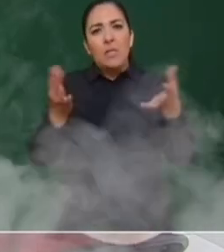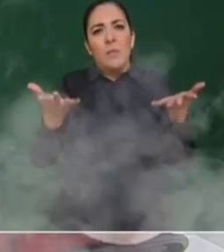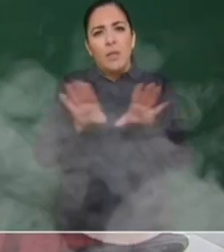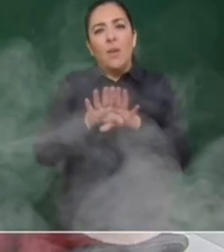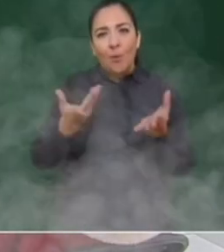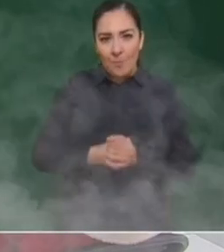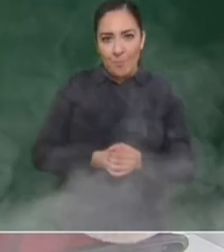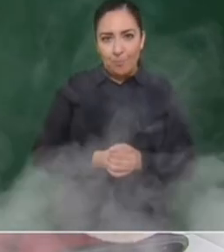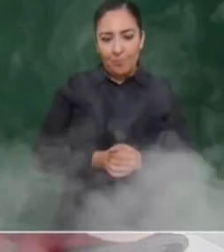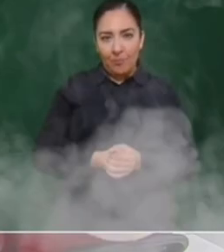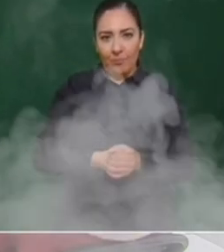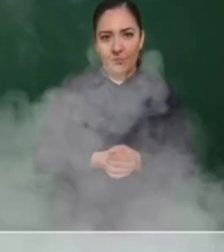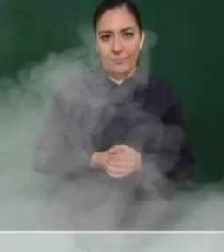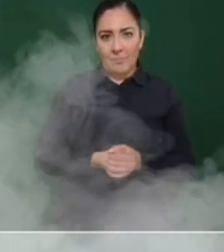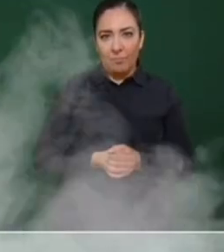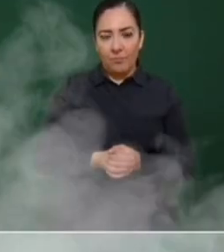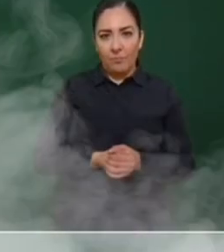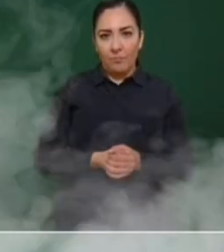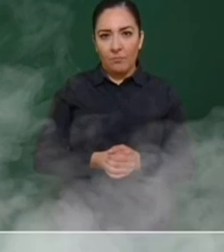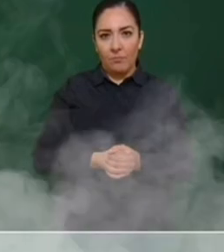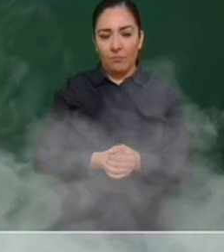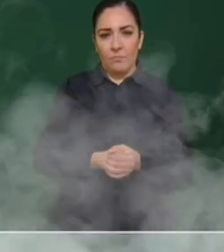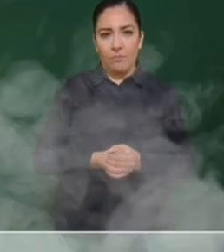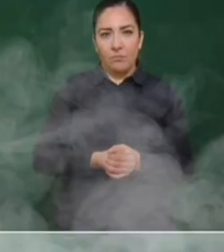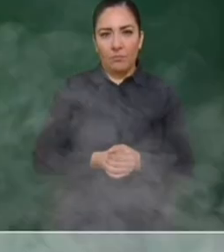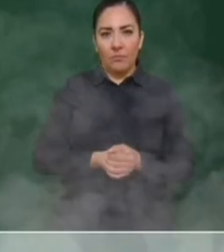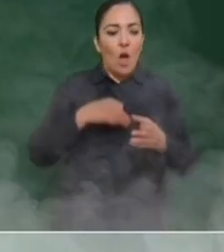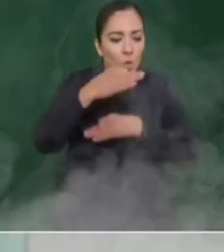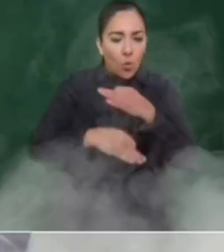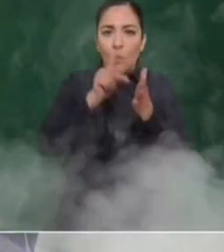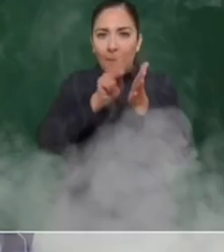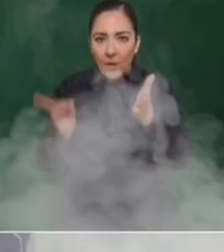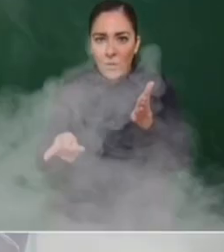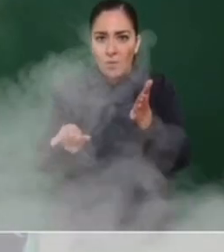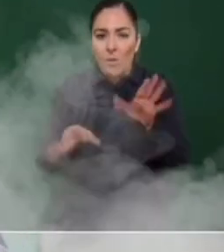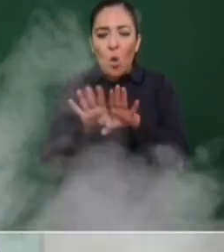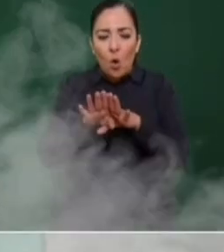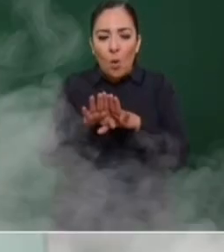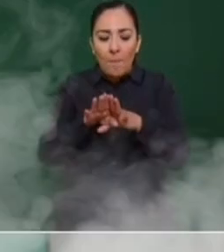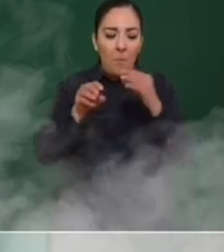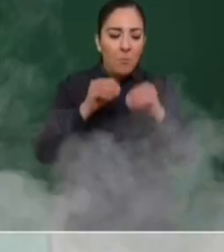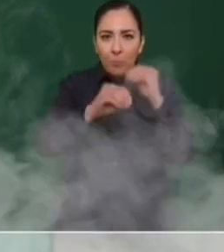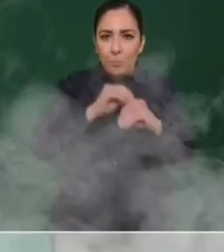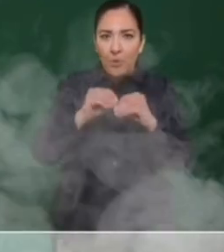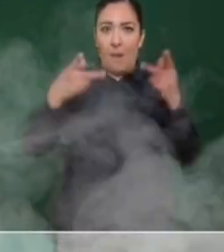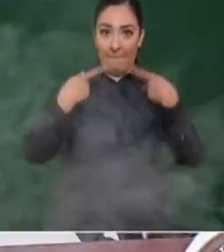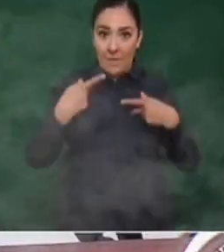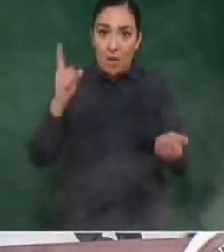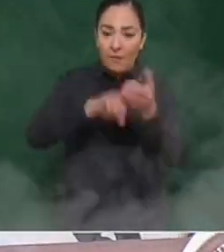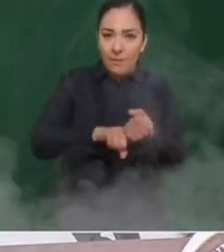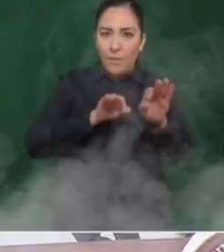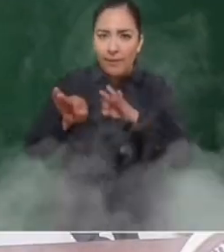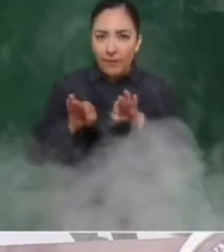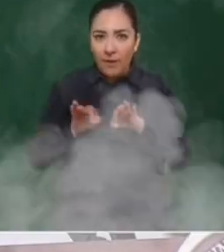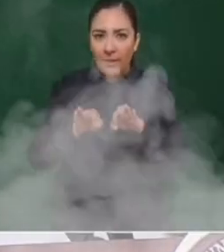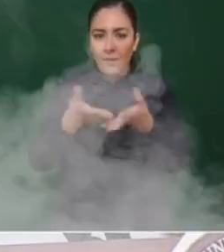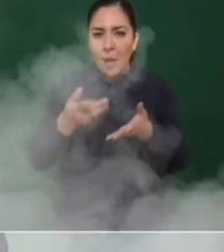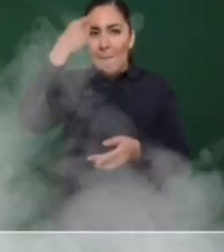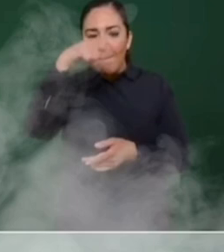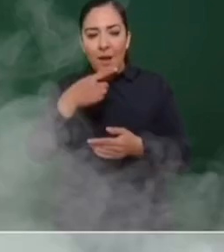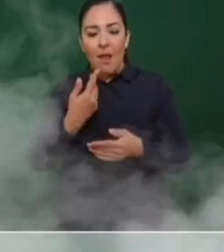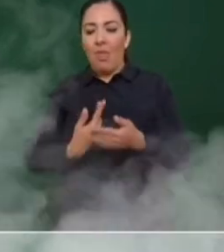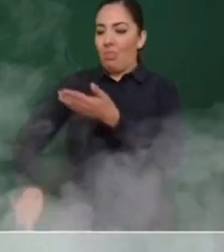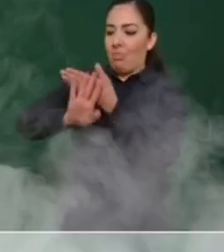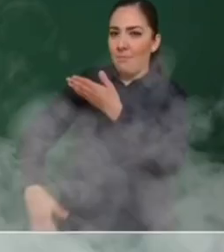todo el periódico, la línea editorial, los articulistas, todos conservadores, dedicados a